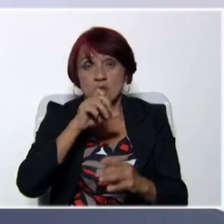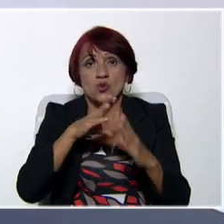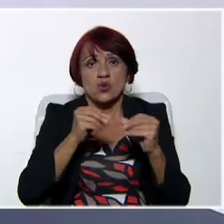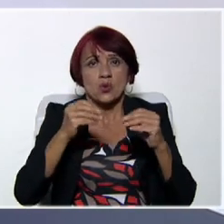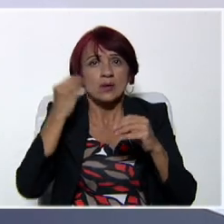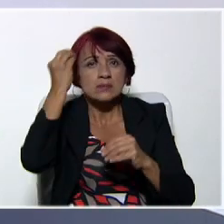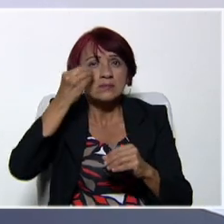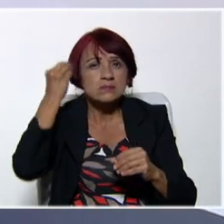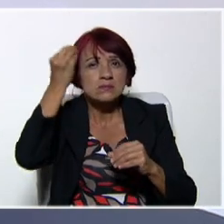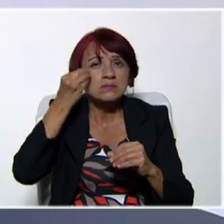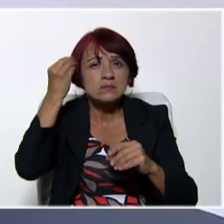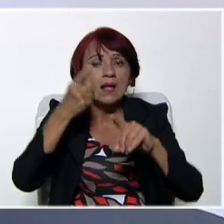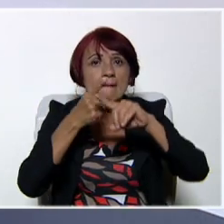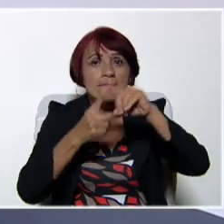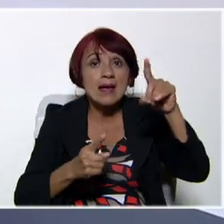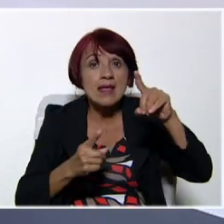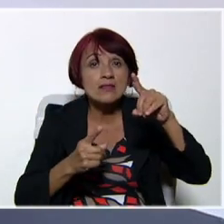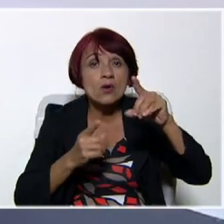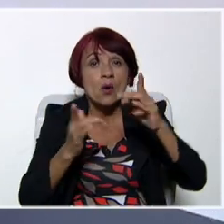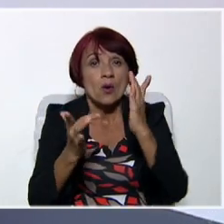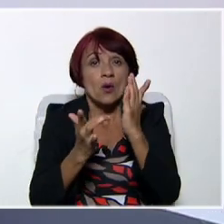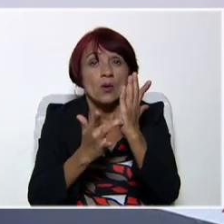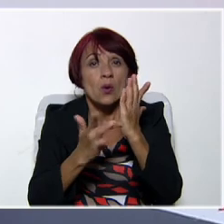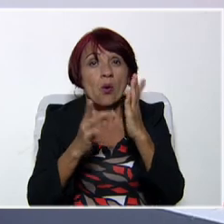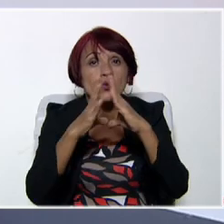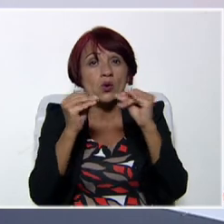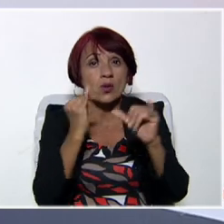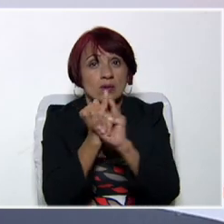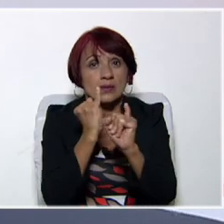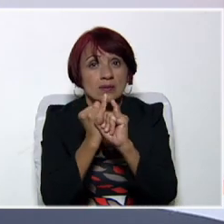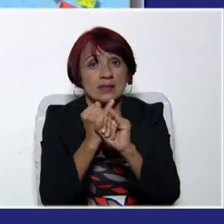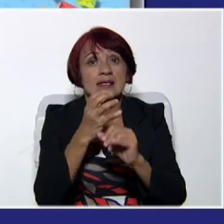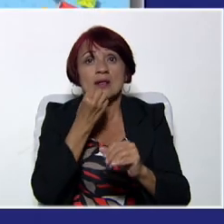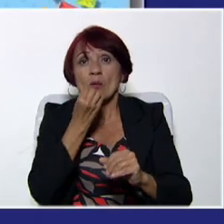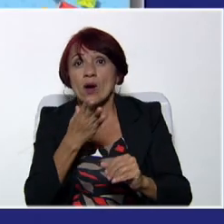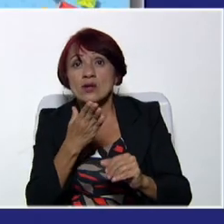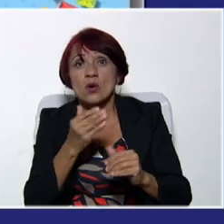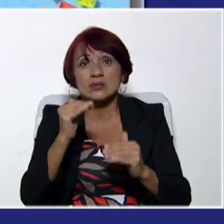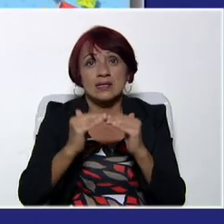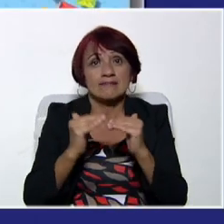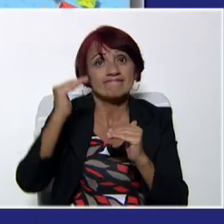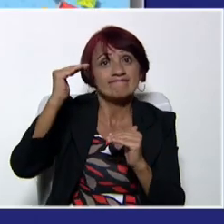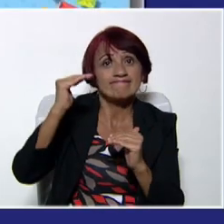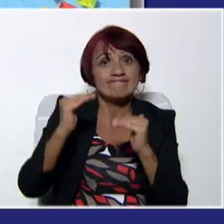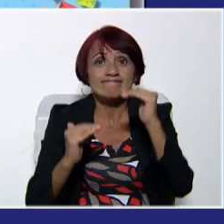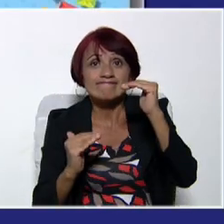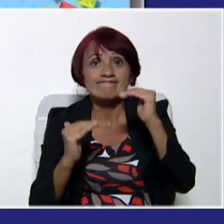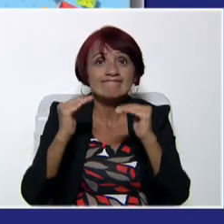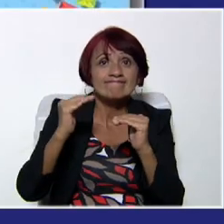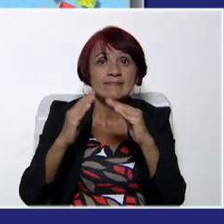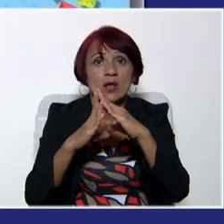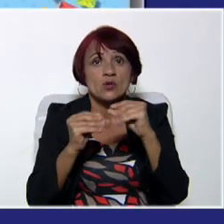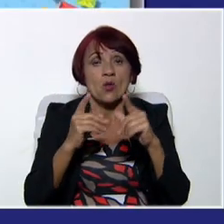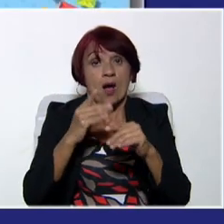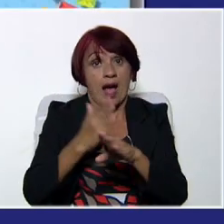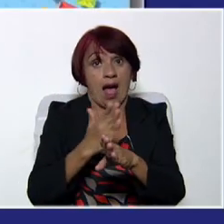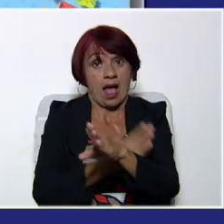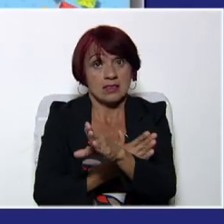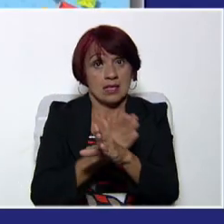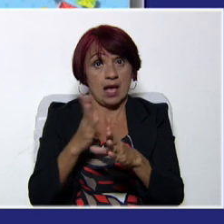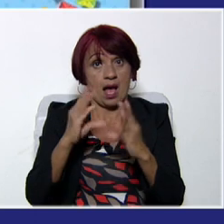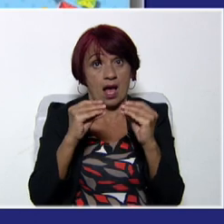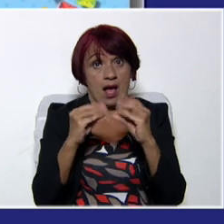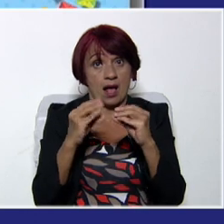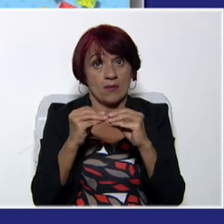analizar a los medios electrónicos sus ventajas y de ventaja. Ustedes saben que, como venimos hablando anteriormente,